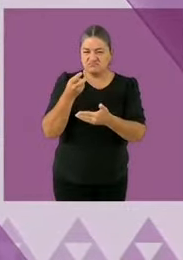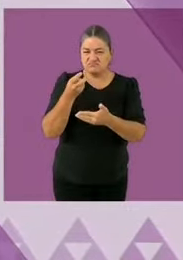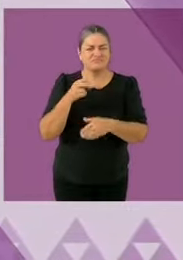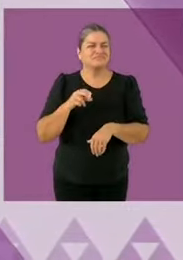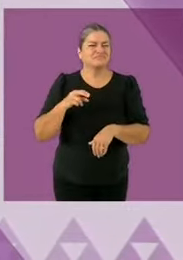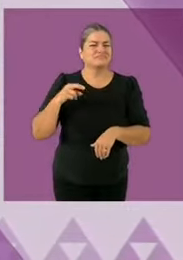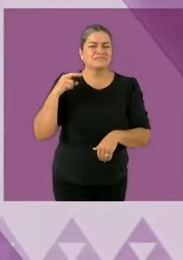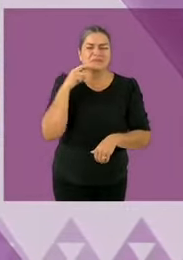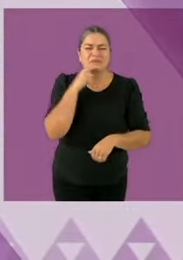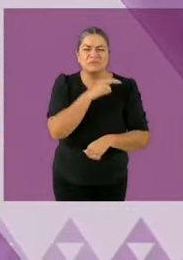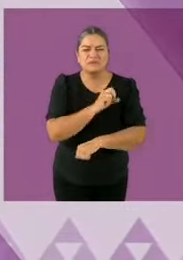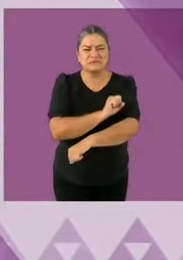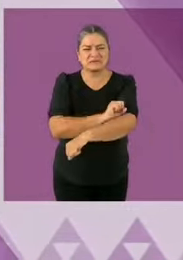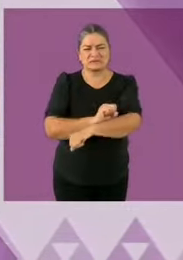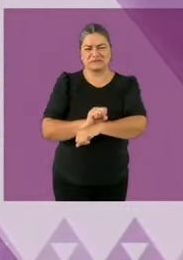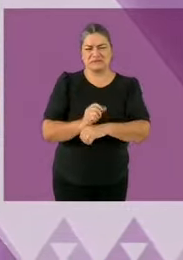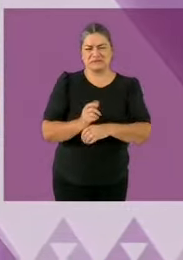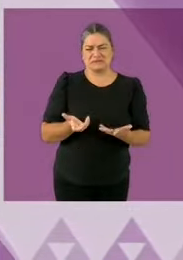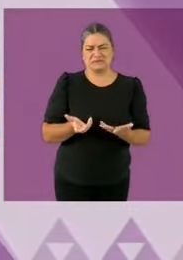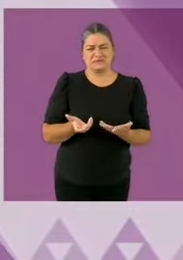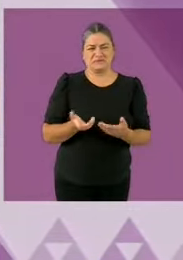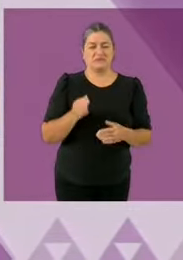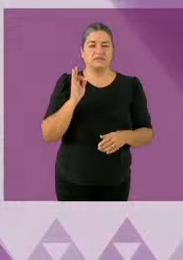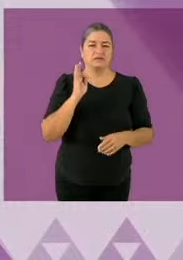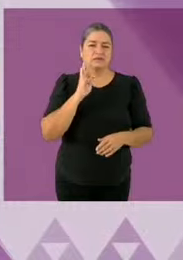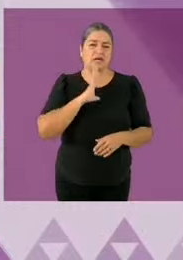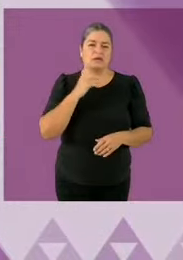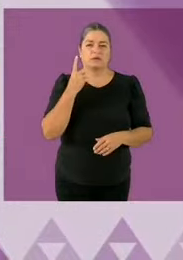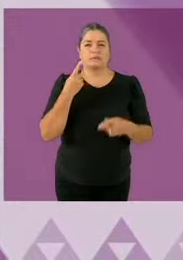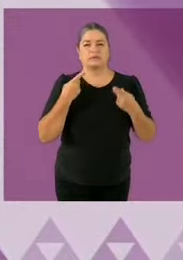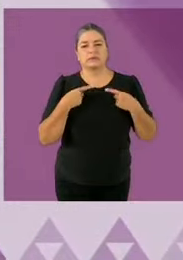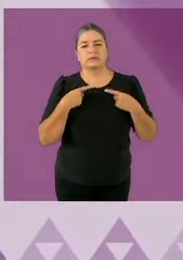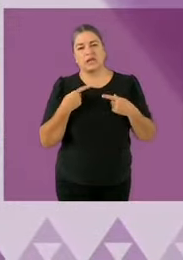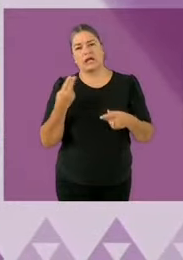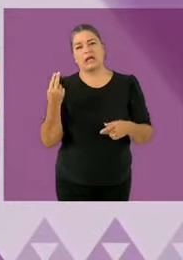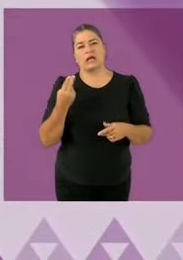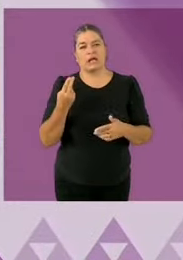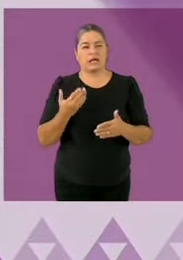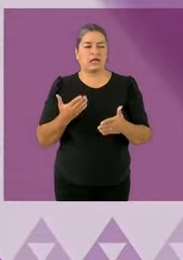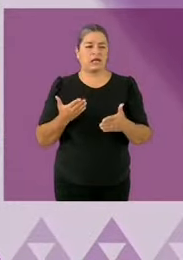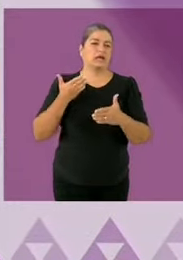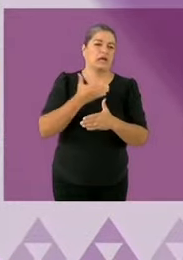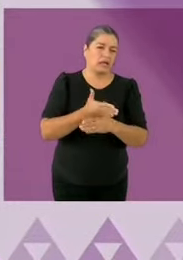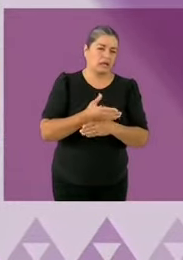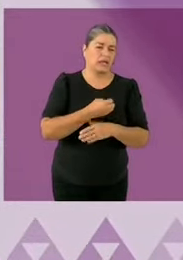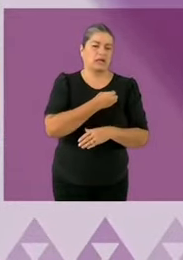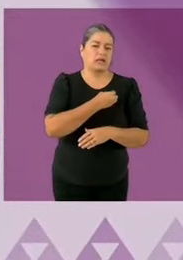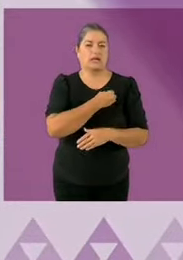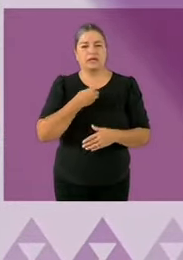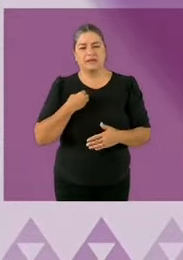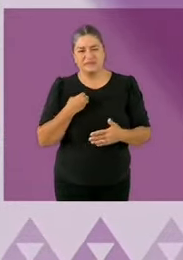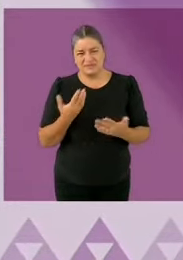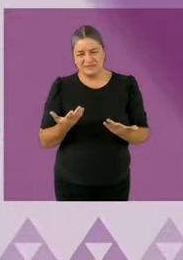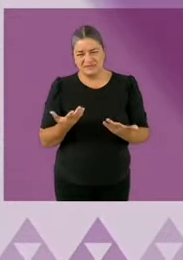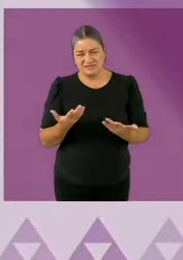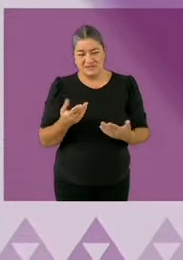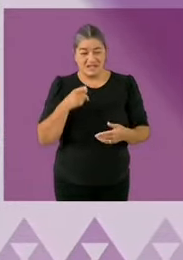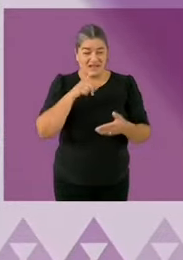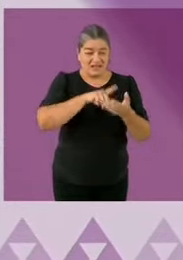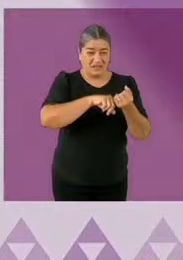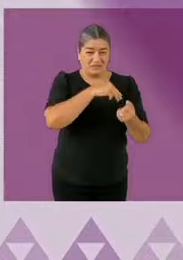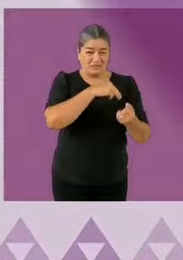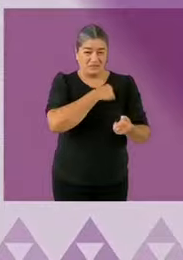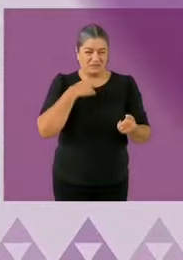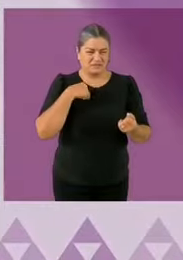ciudadana tiene que ir a una presidencia municipal y ahí debe de contar con las autoridades del gobierno del estado, con las autoridades federales para poder